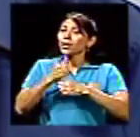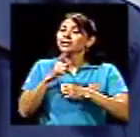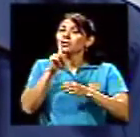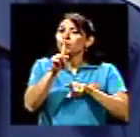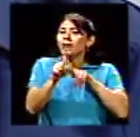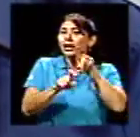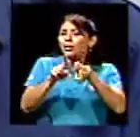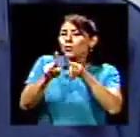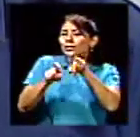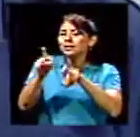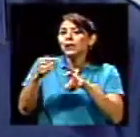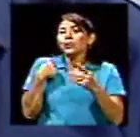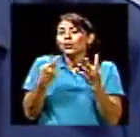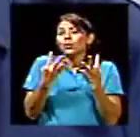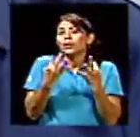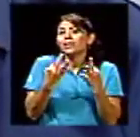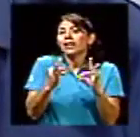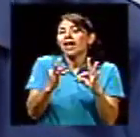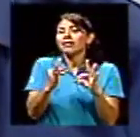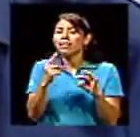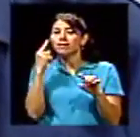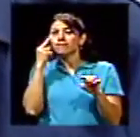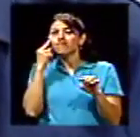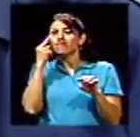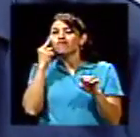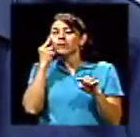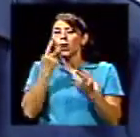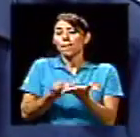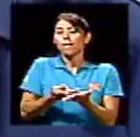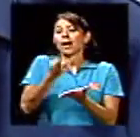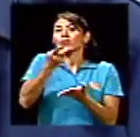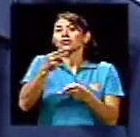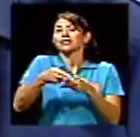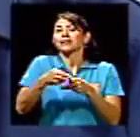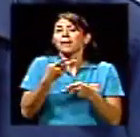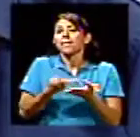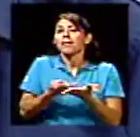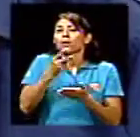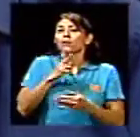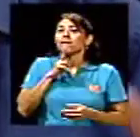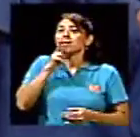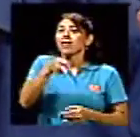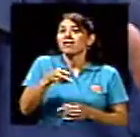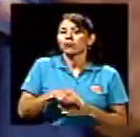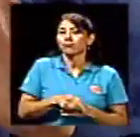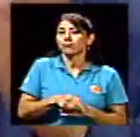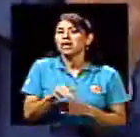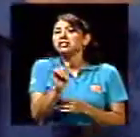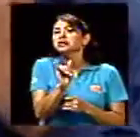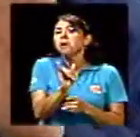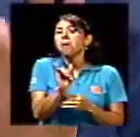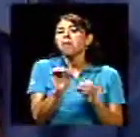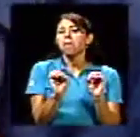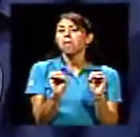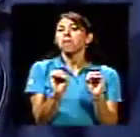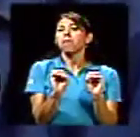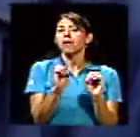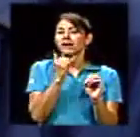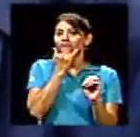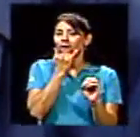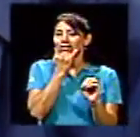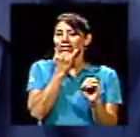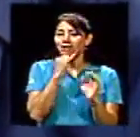que llamamos el valor verdadero. El valor verdadero es un valor así como sin errores, es un valor puro,